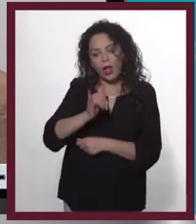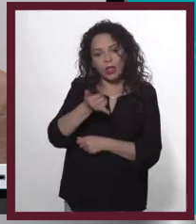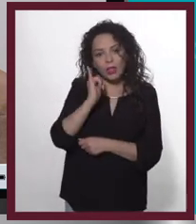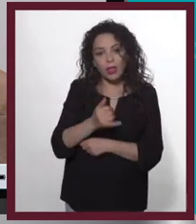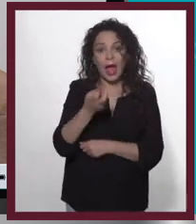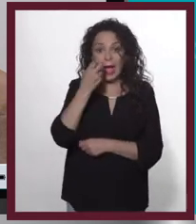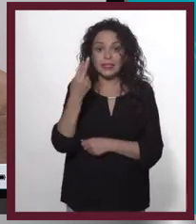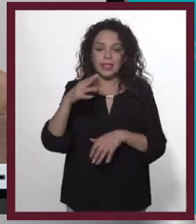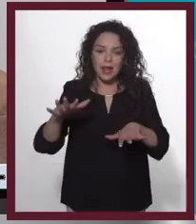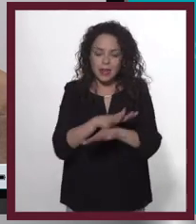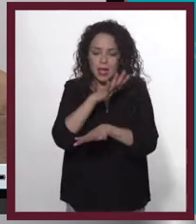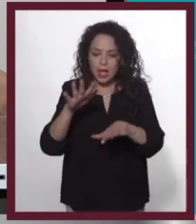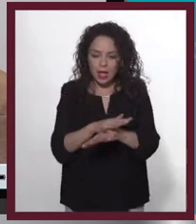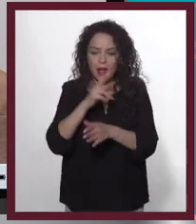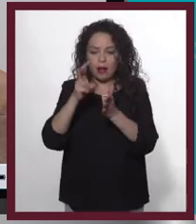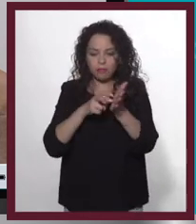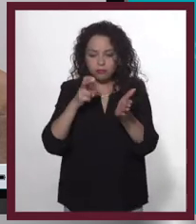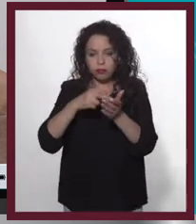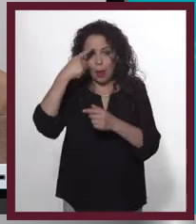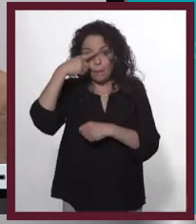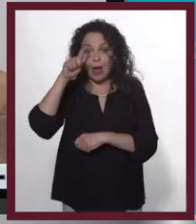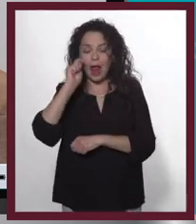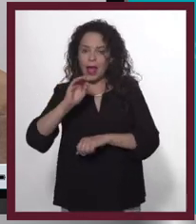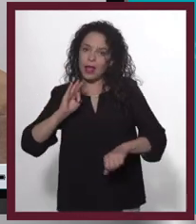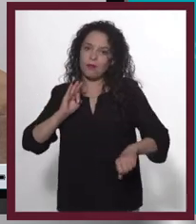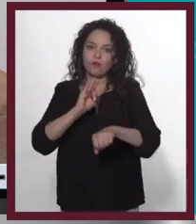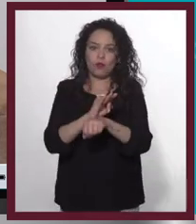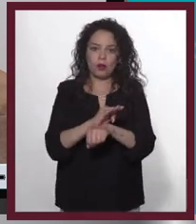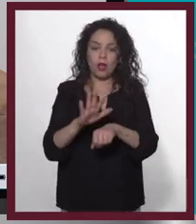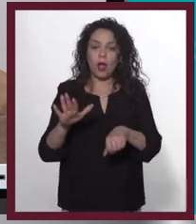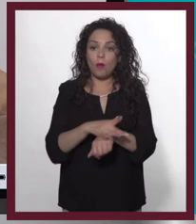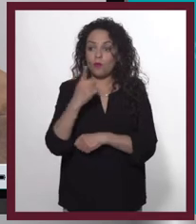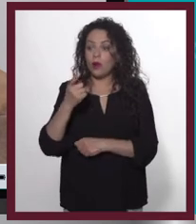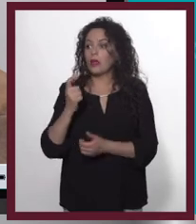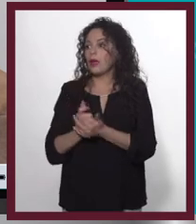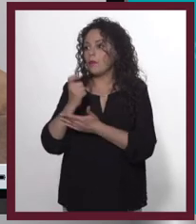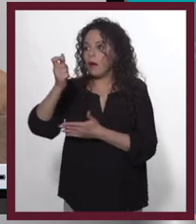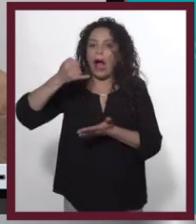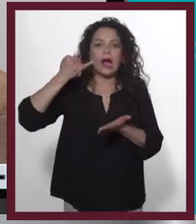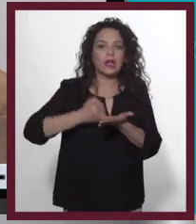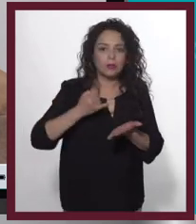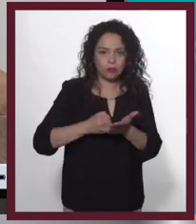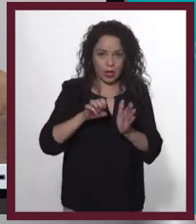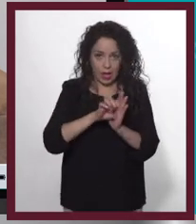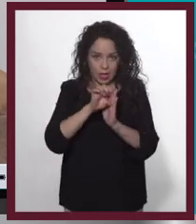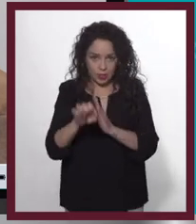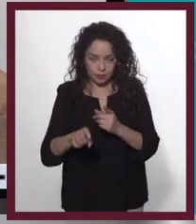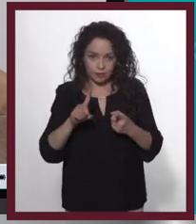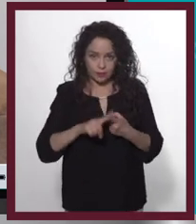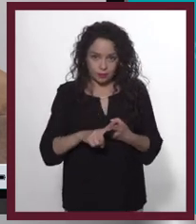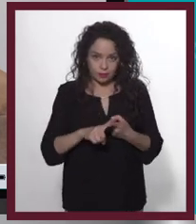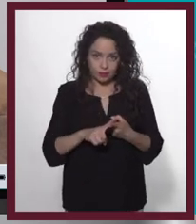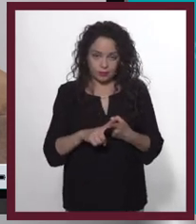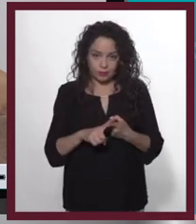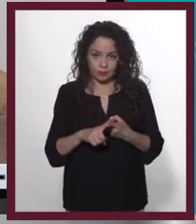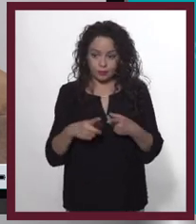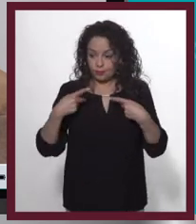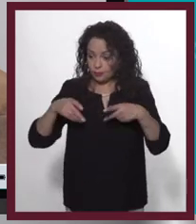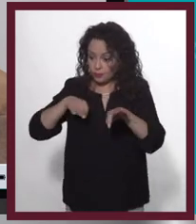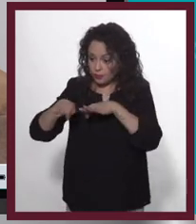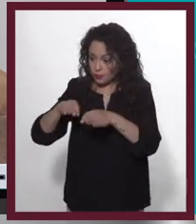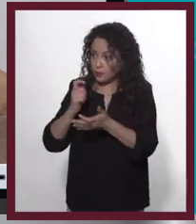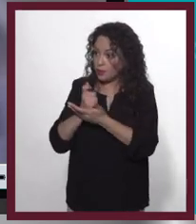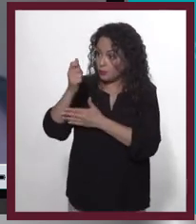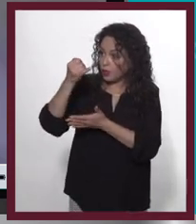todo esto tiene que ir evolucionando para proteger, porque nosotros con los impuestos, o sus padres con los impuestos, los que trabajamos con nuestros